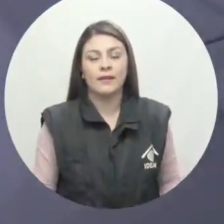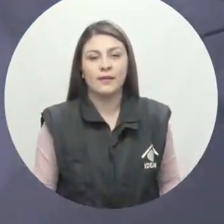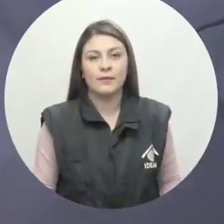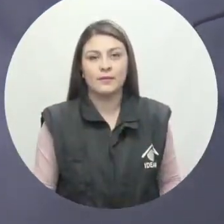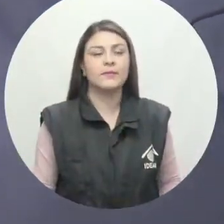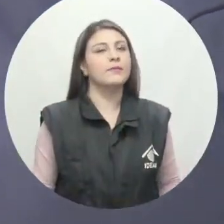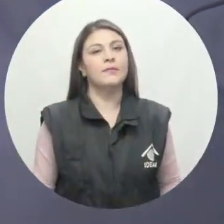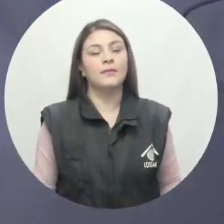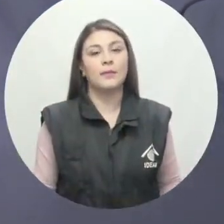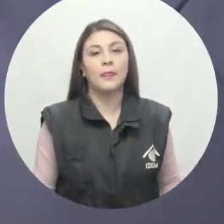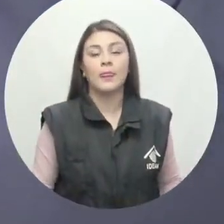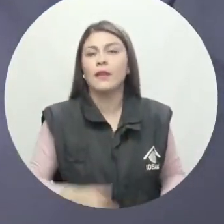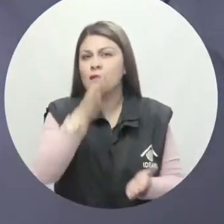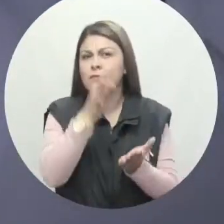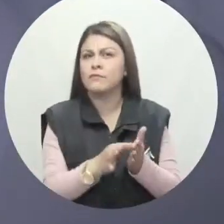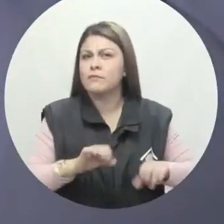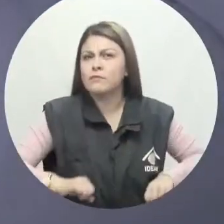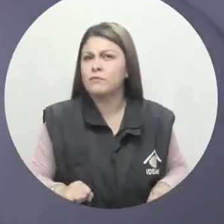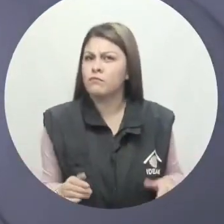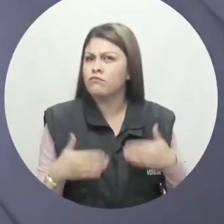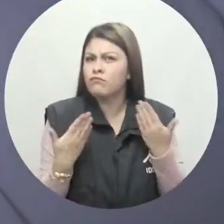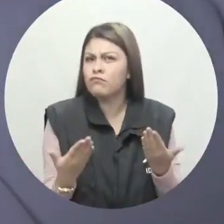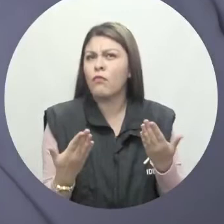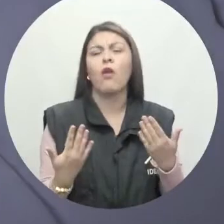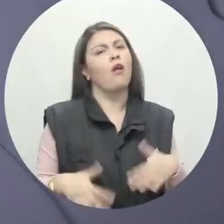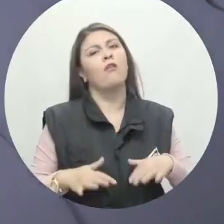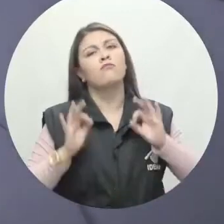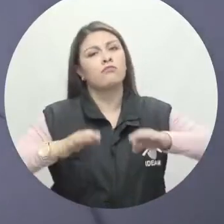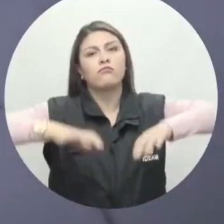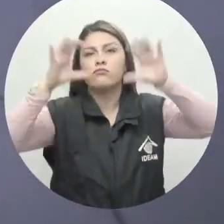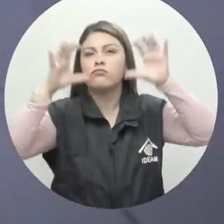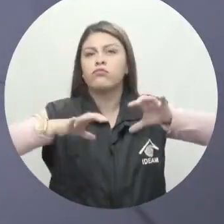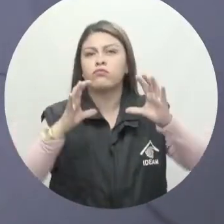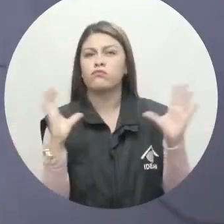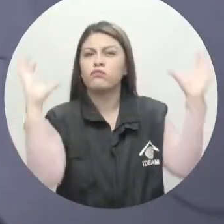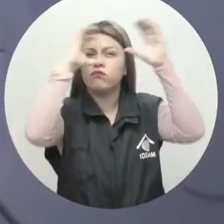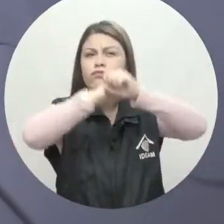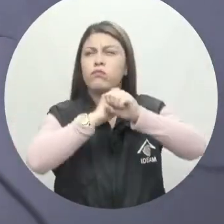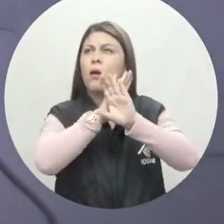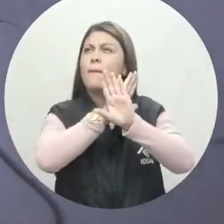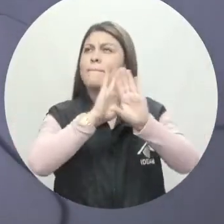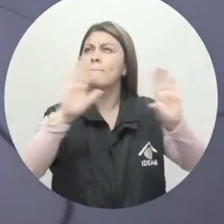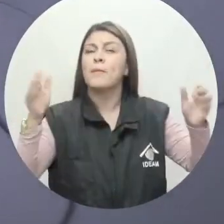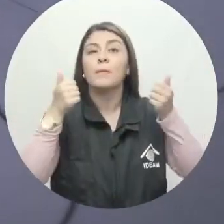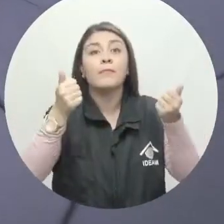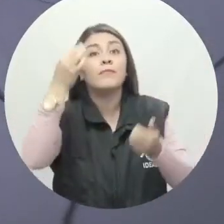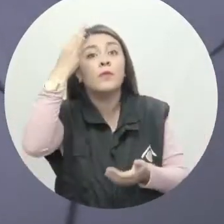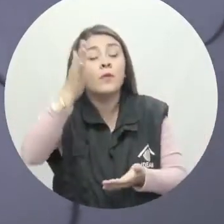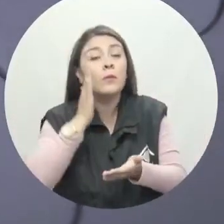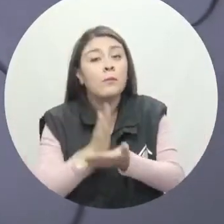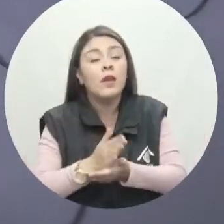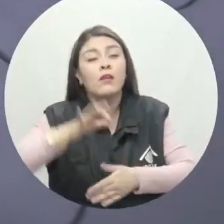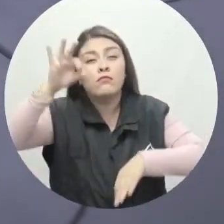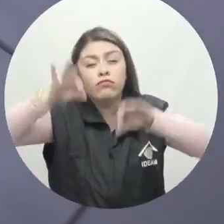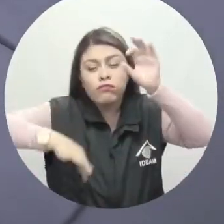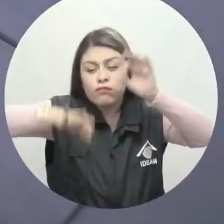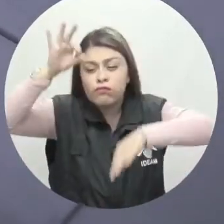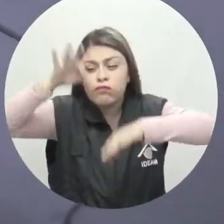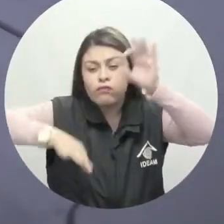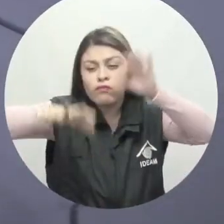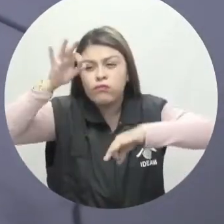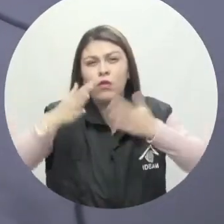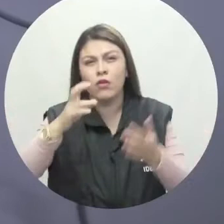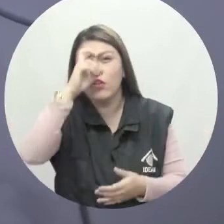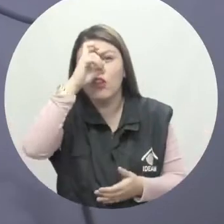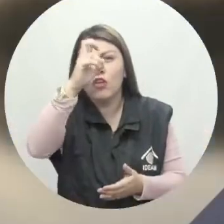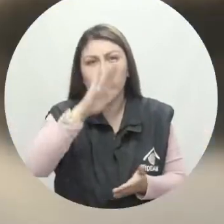Para la capital del país se pronostica tiempo seco con una noche despejada, pero no se descartan algunas lloviznas sobre el norte de la sabana.